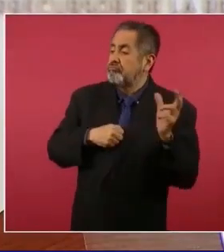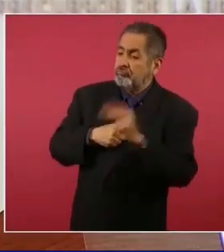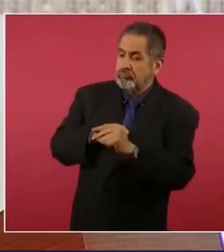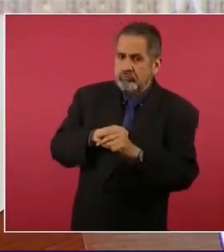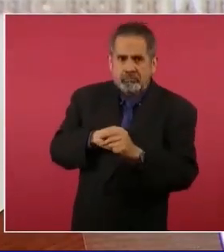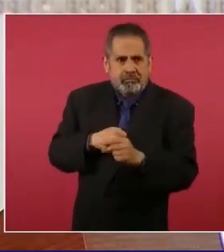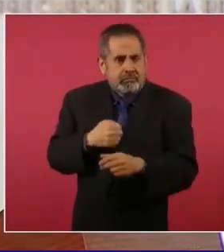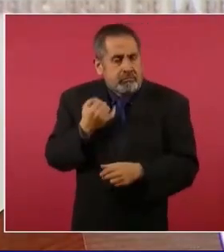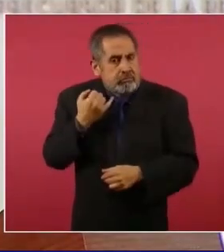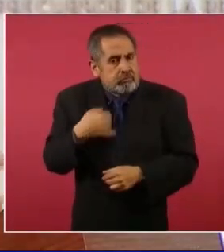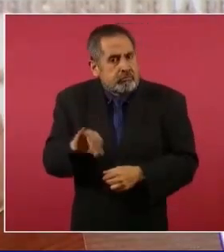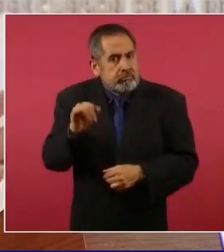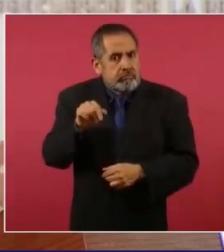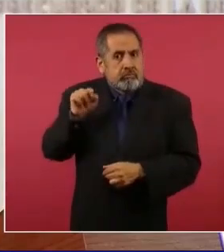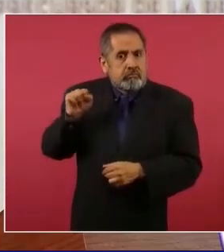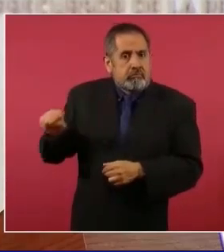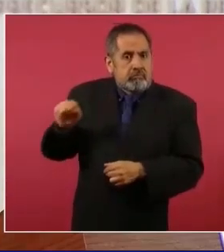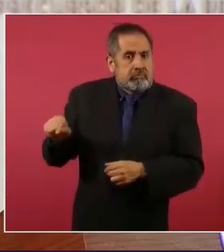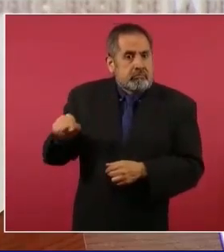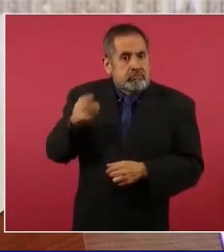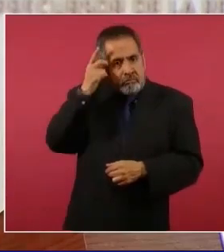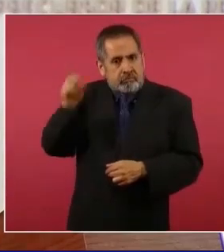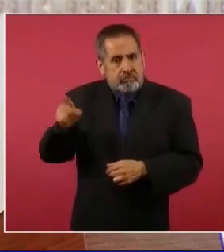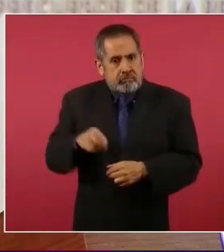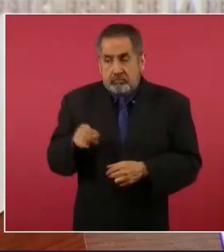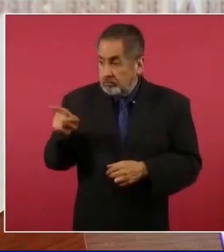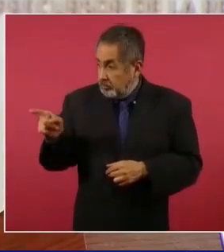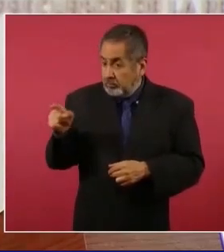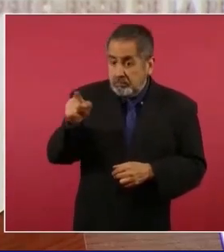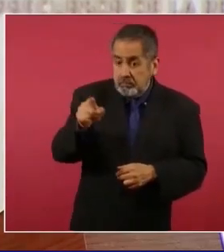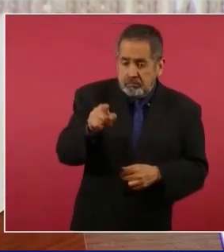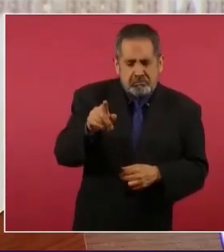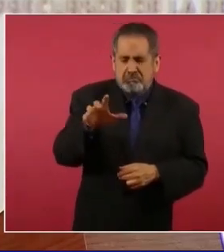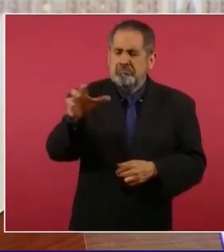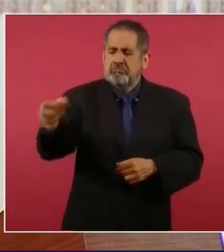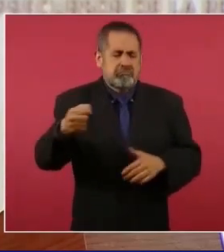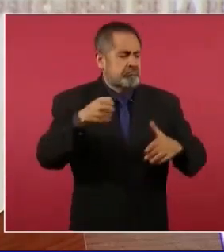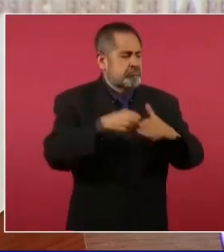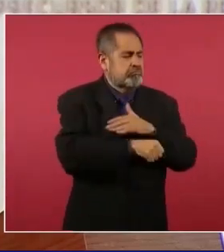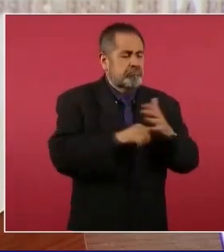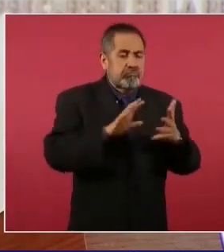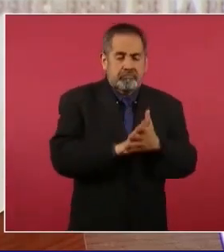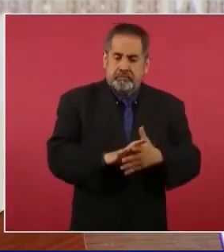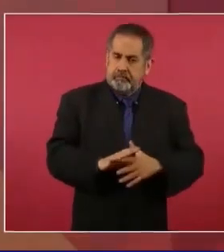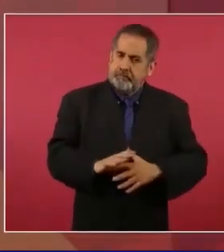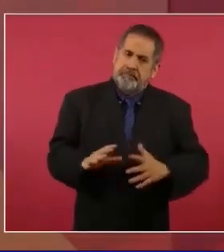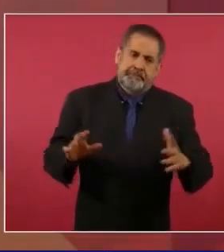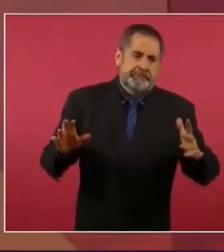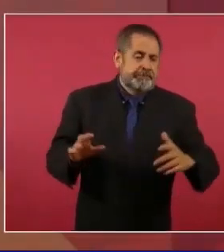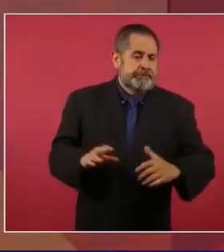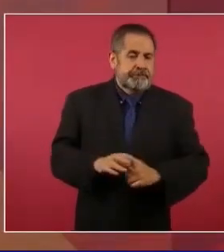y se los llevaban presos hasta que